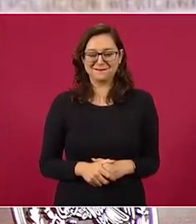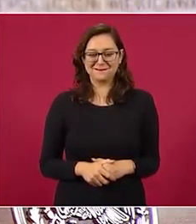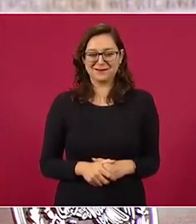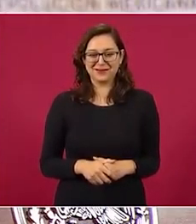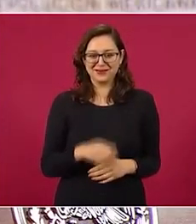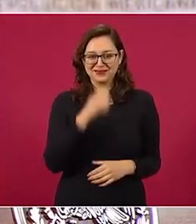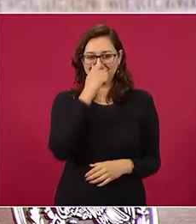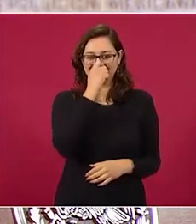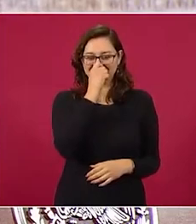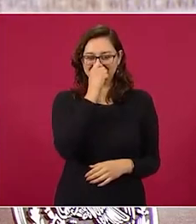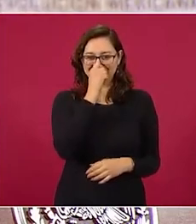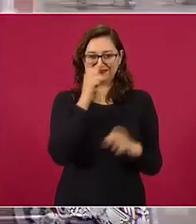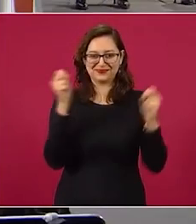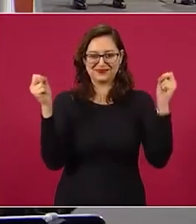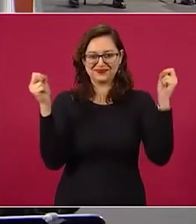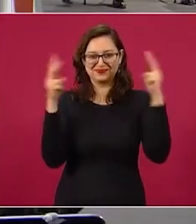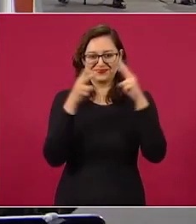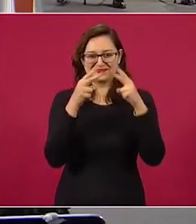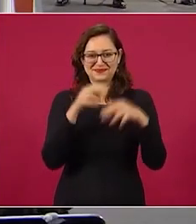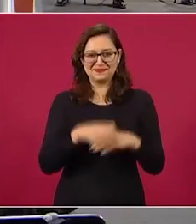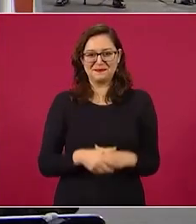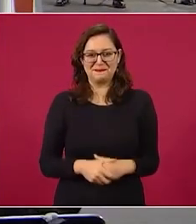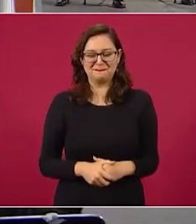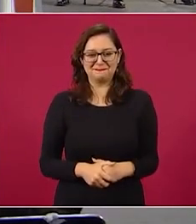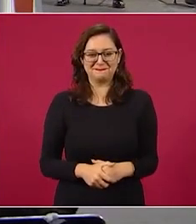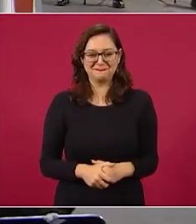Ahí nos vemos, hasta luego, adiós.